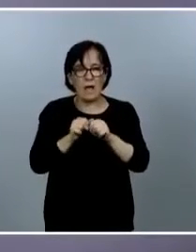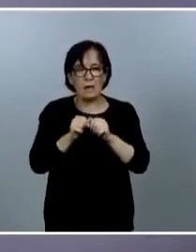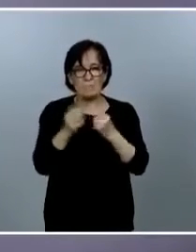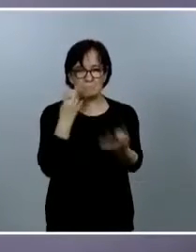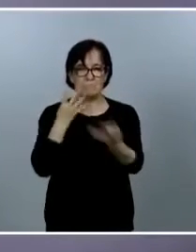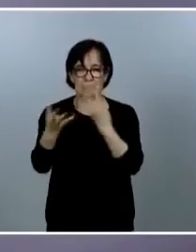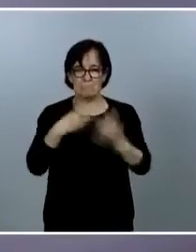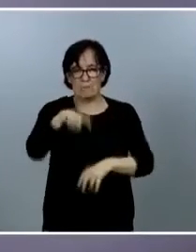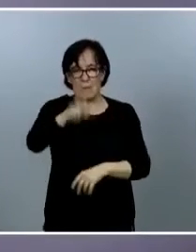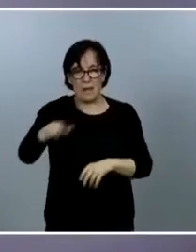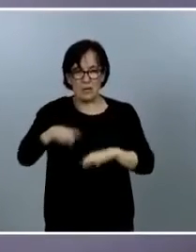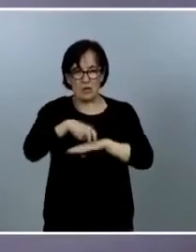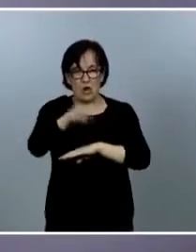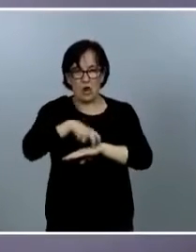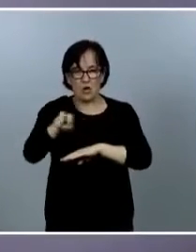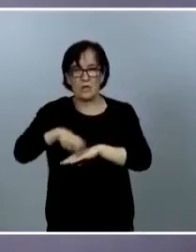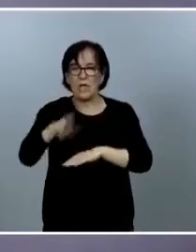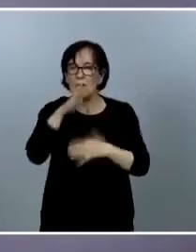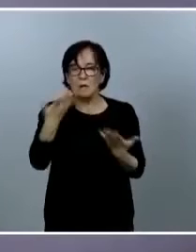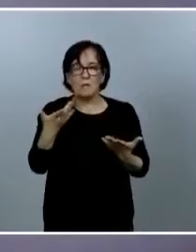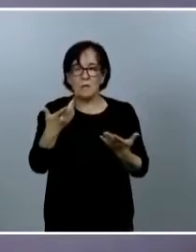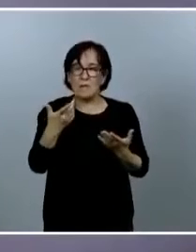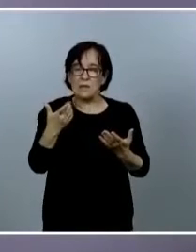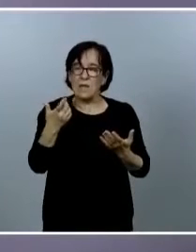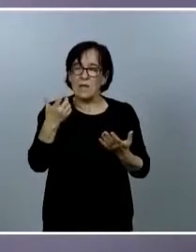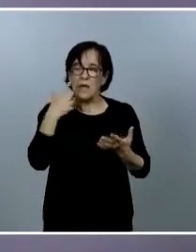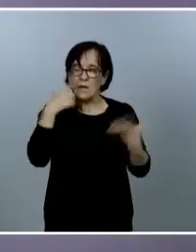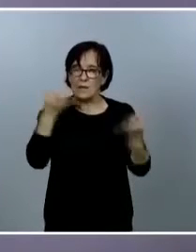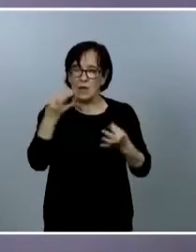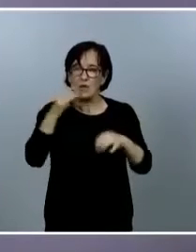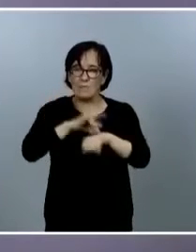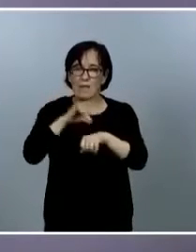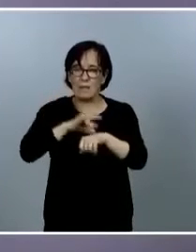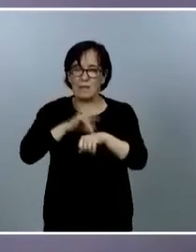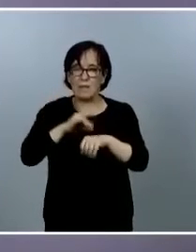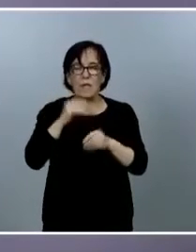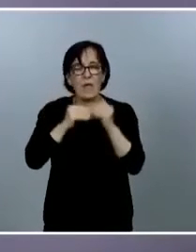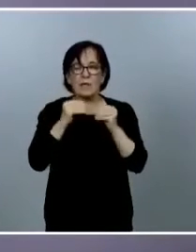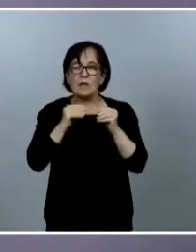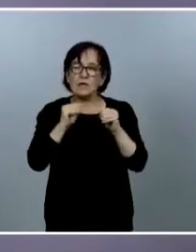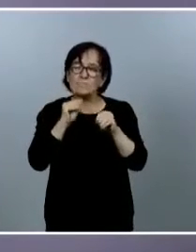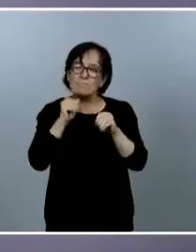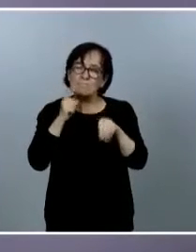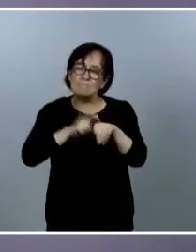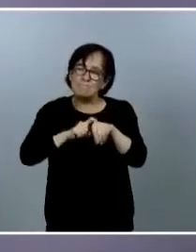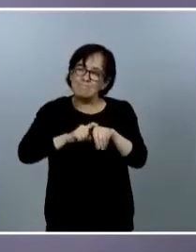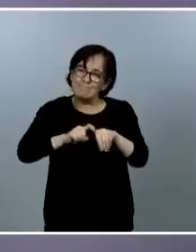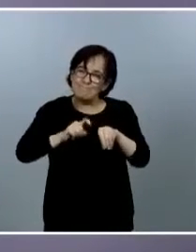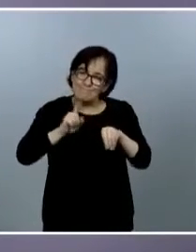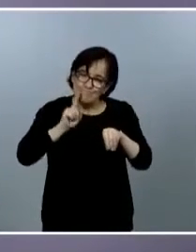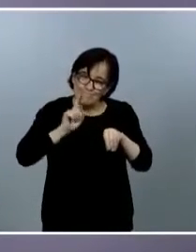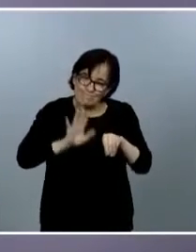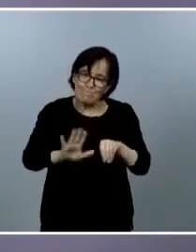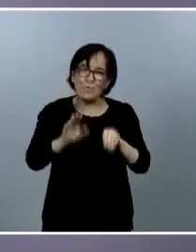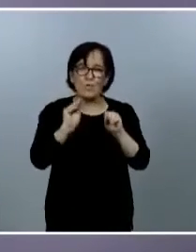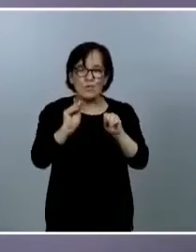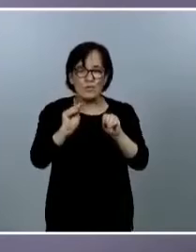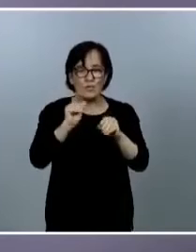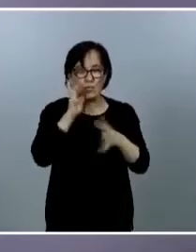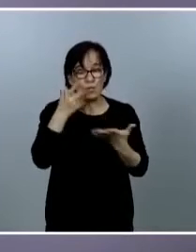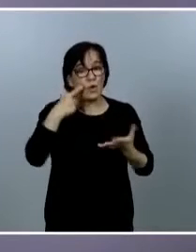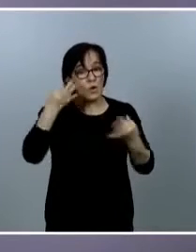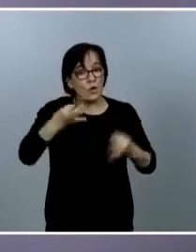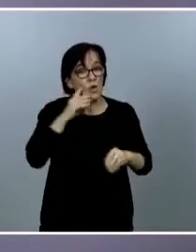personas y por lo tanto de riesgos y de enfermedades que las hacen muy particulares y por lo tanto hay que tener mucho cuidado y tener mucha seguridad de que lo que estamos haciendo